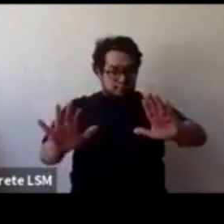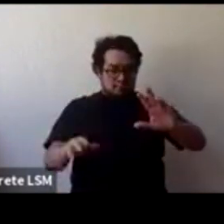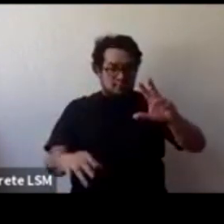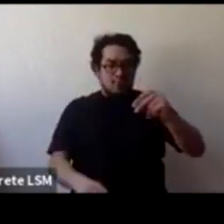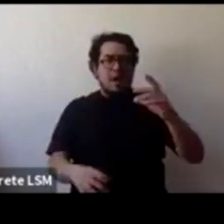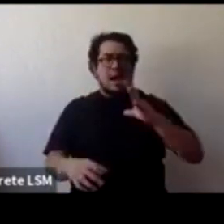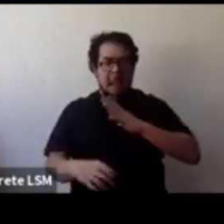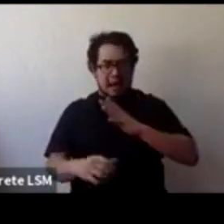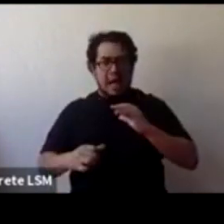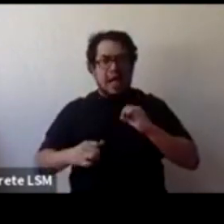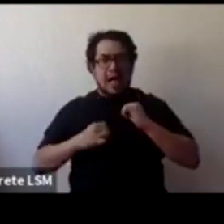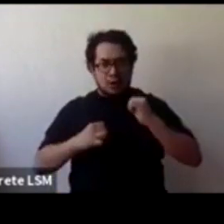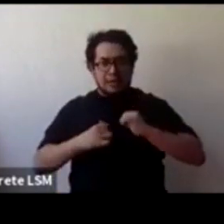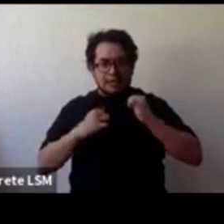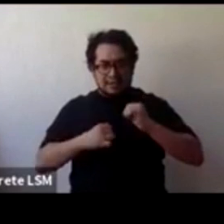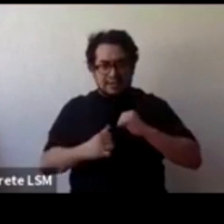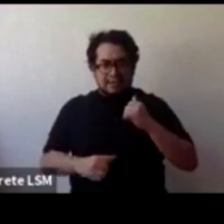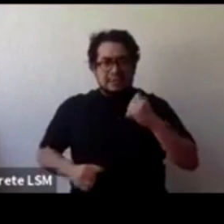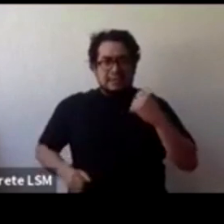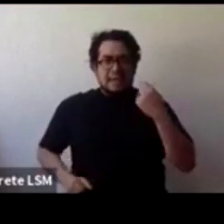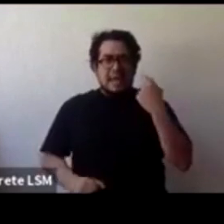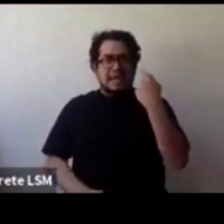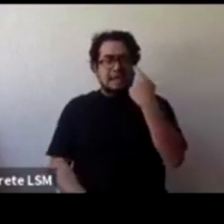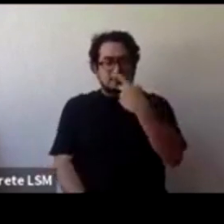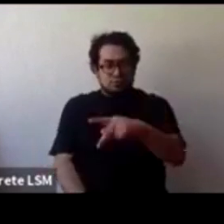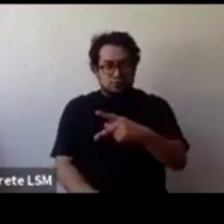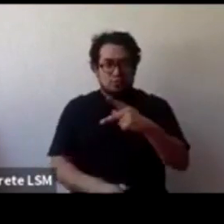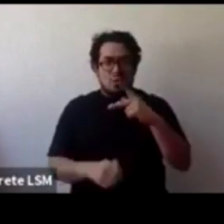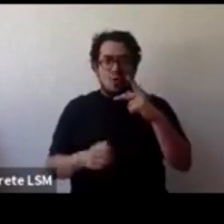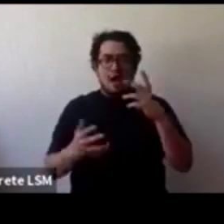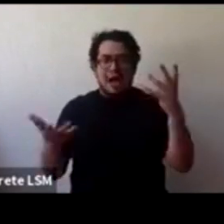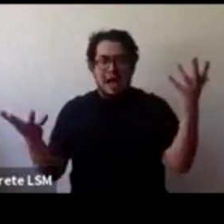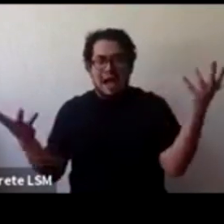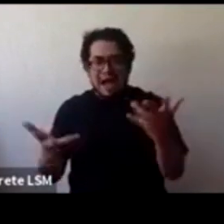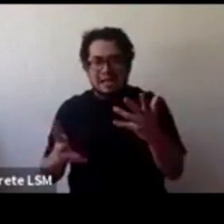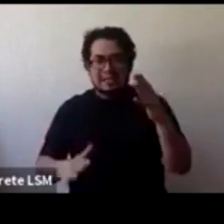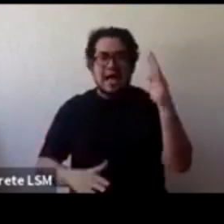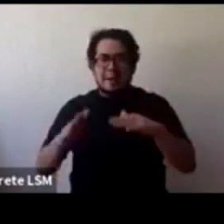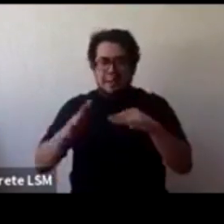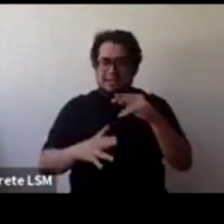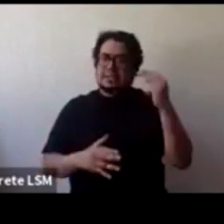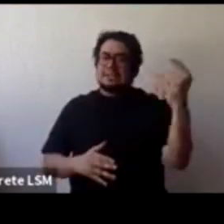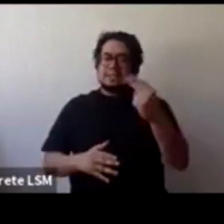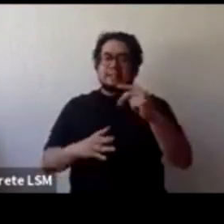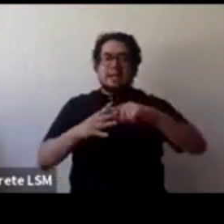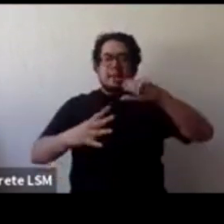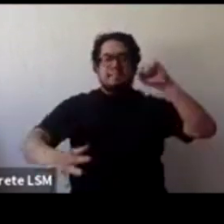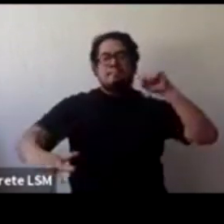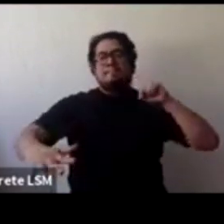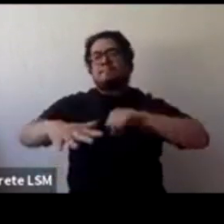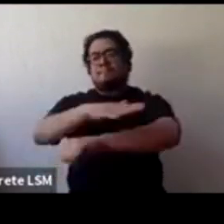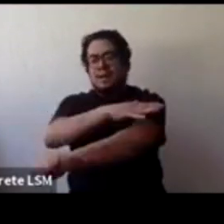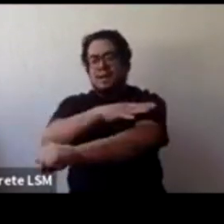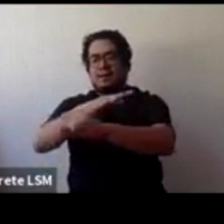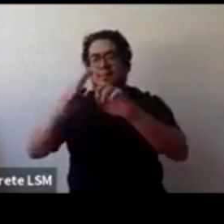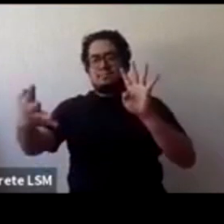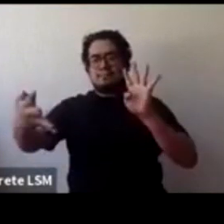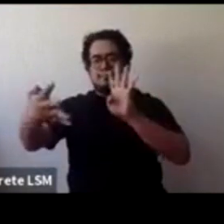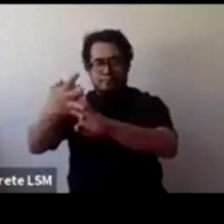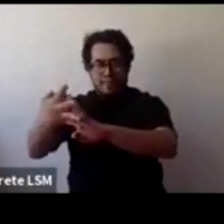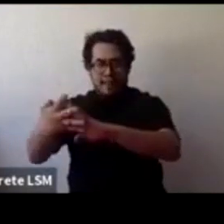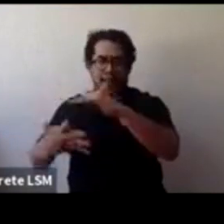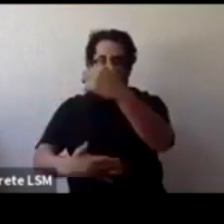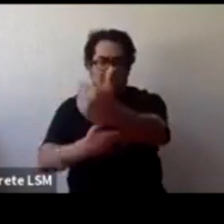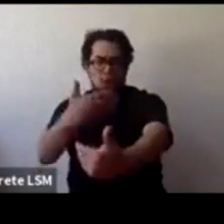evidentemente los actos que cometen son tan delictivos que necesitan ir a una correccional o a un proceso penal pero